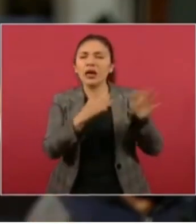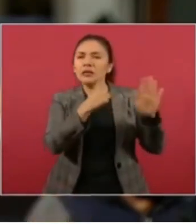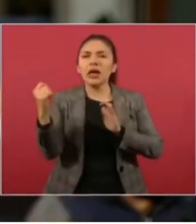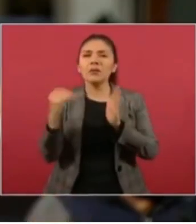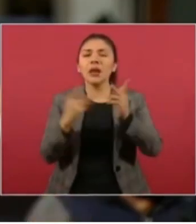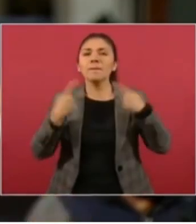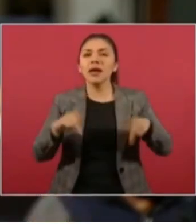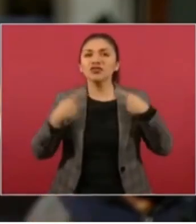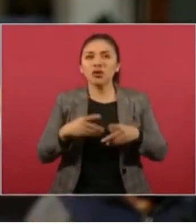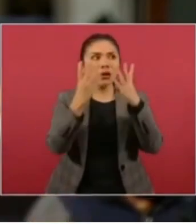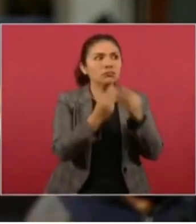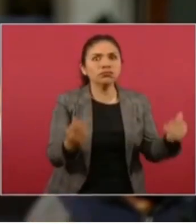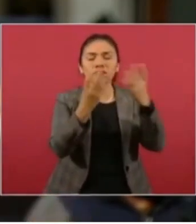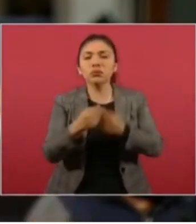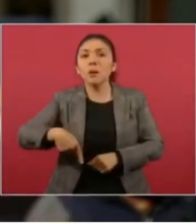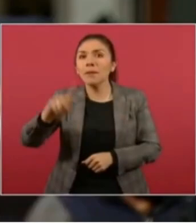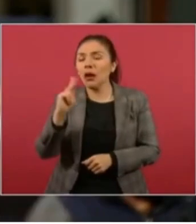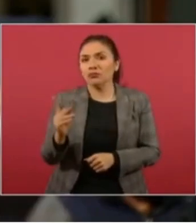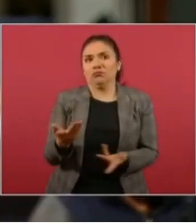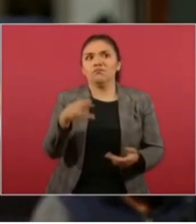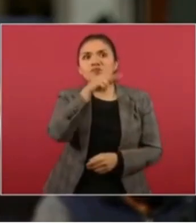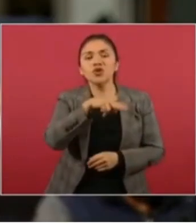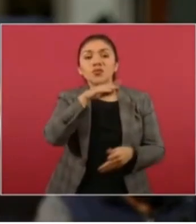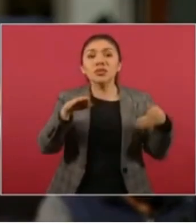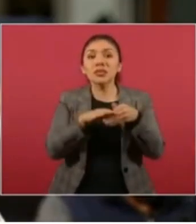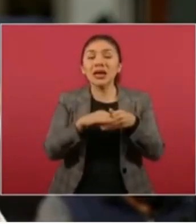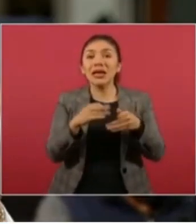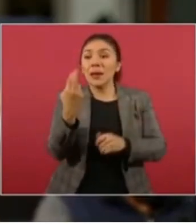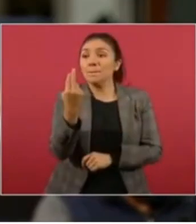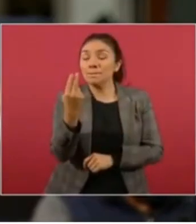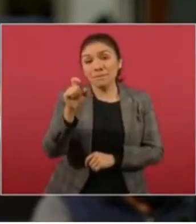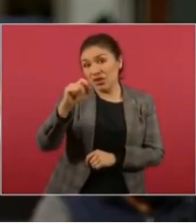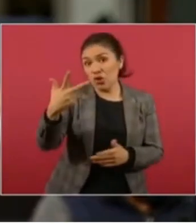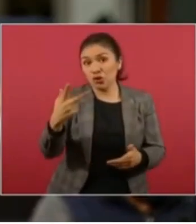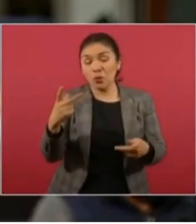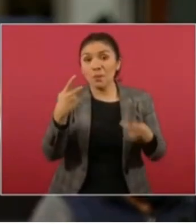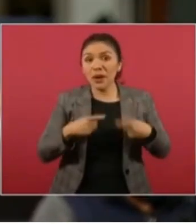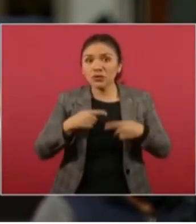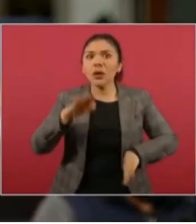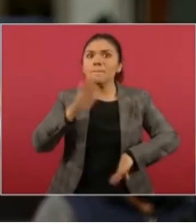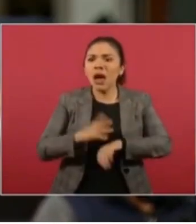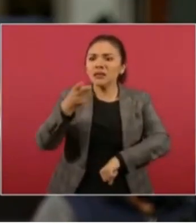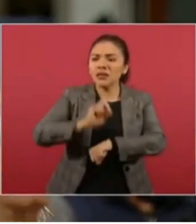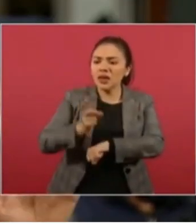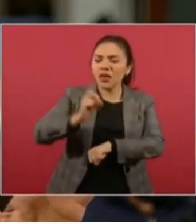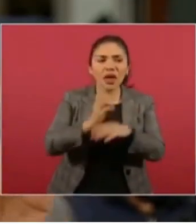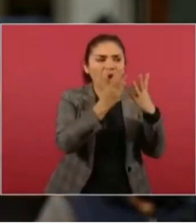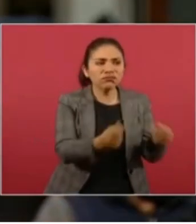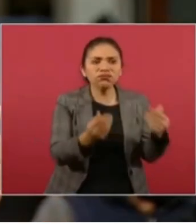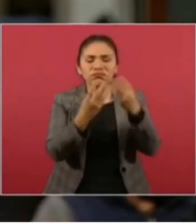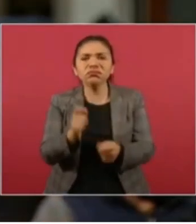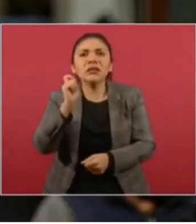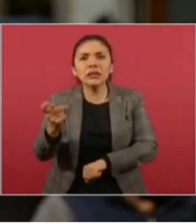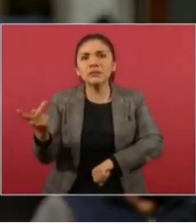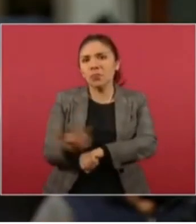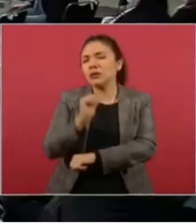desaparecidas. Lo alarmante es que aproximadamente 28 personas siguen desapareciendo cada día. Entonces, algo está fallando